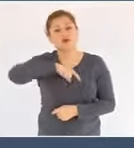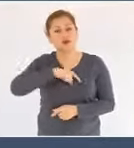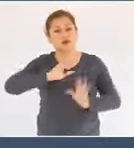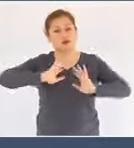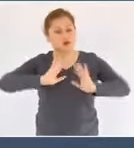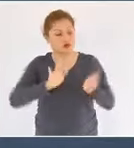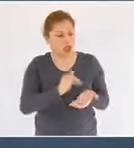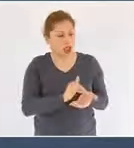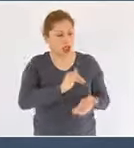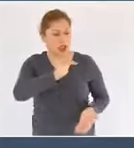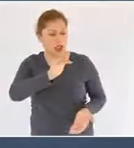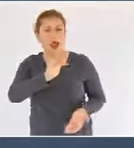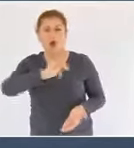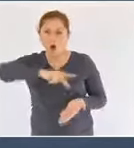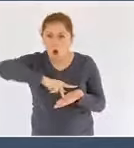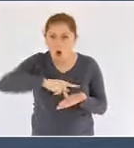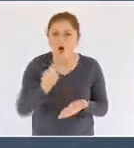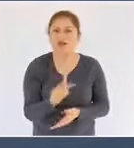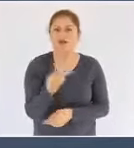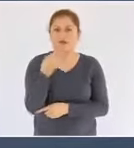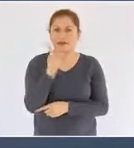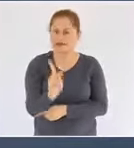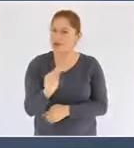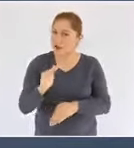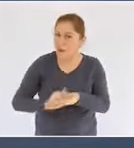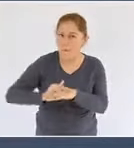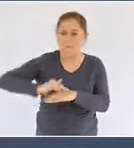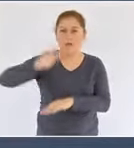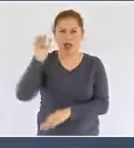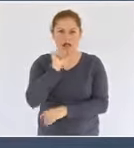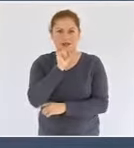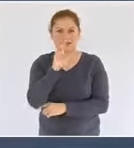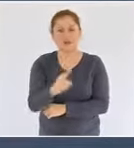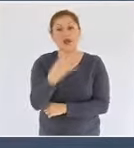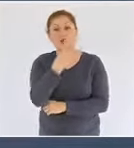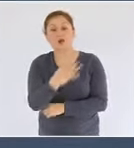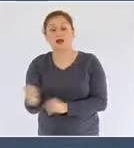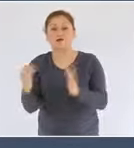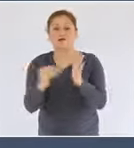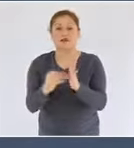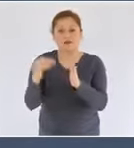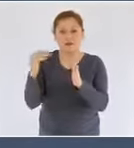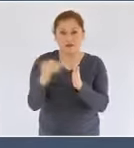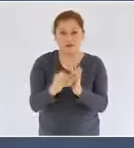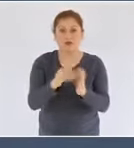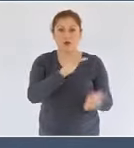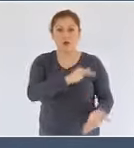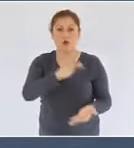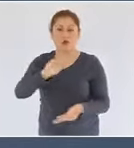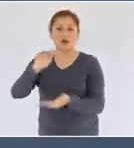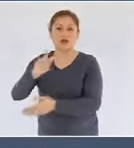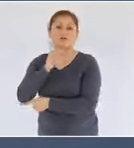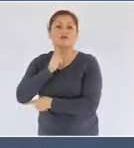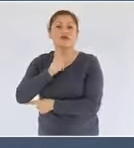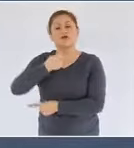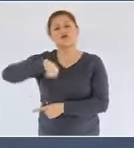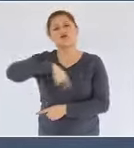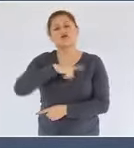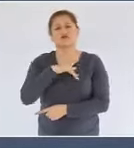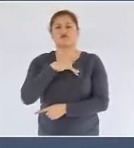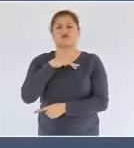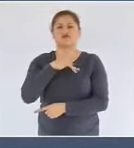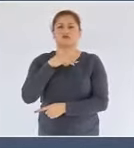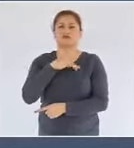producido, sino que lo estamos incrementando en cuatrocientos millones de barriles y proyectamos otros cuatrocientos